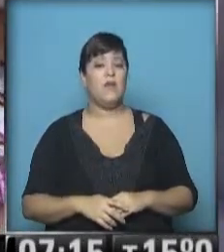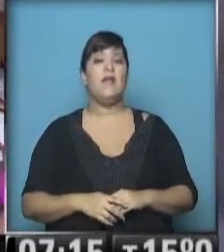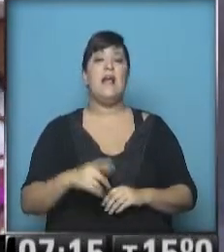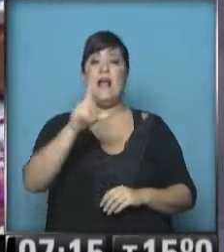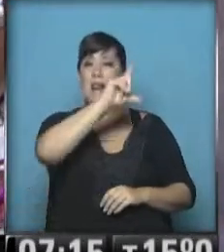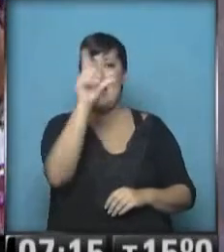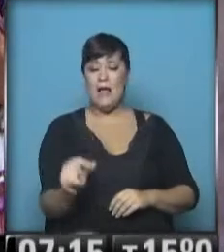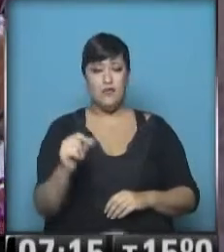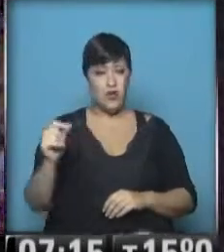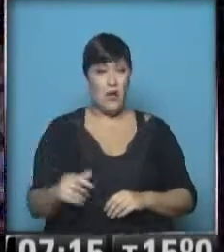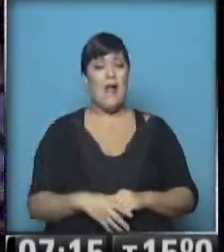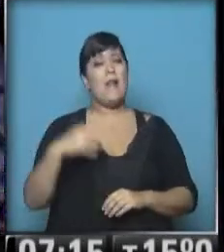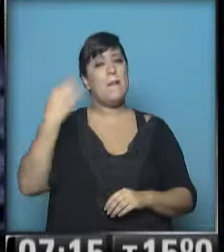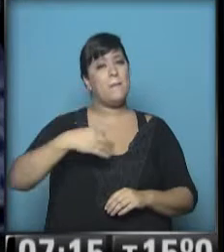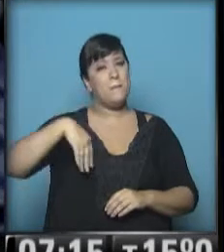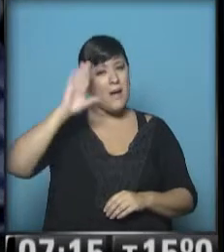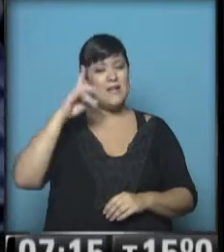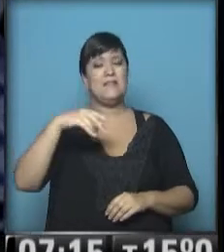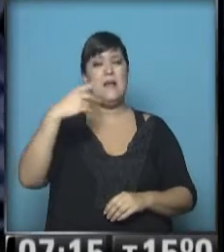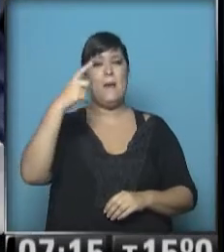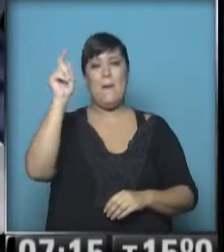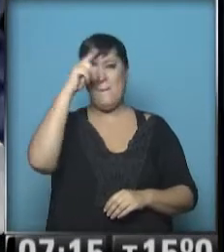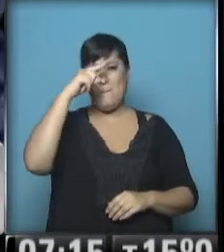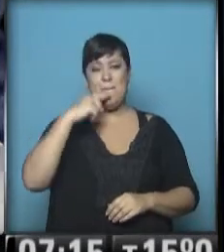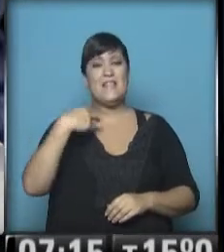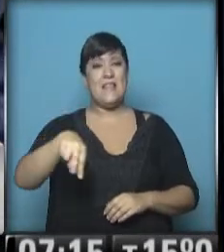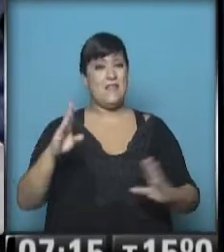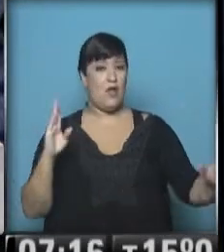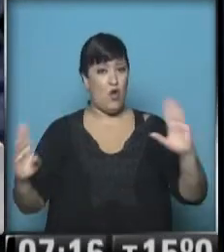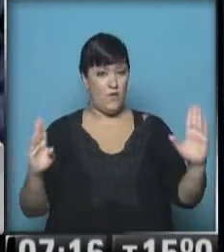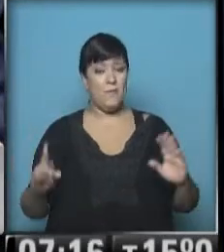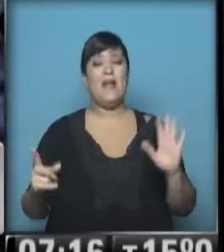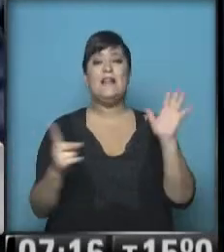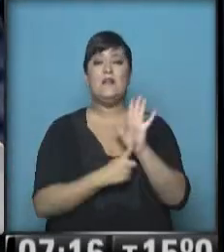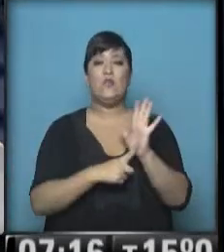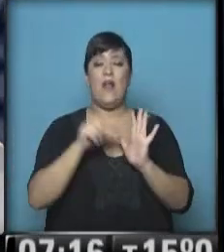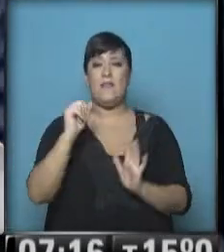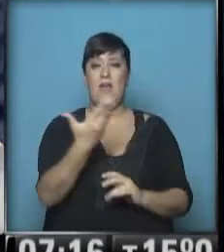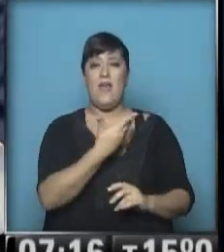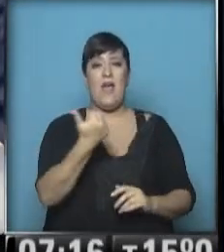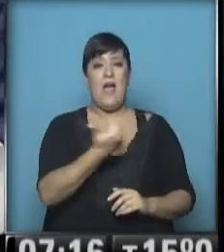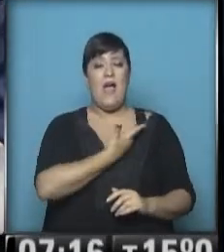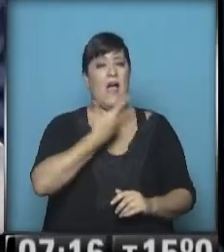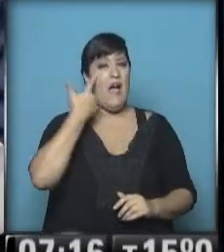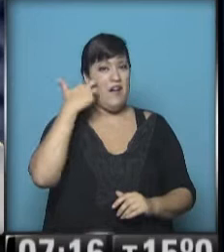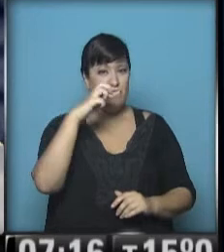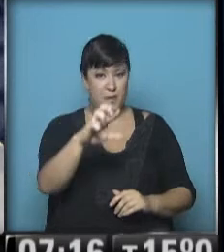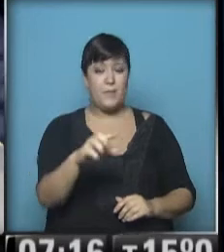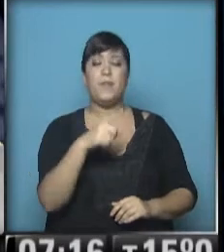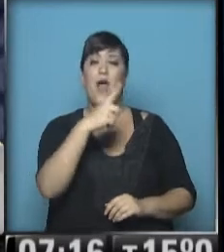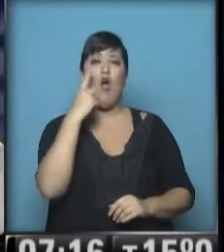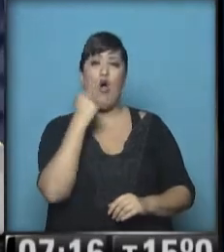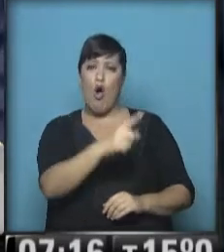nacional, en particular con el mes de noviembre. El titular de la AFIP, estamos hablando de Ricardo Echegaray, fue el